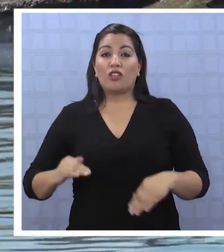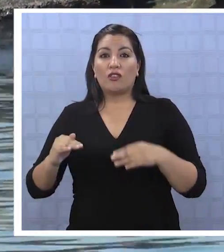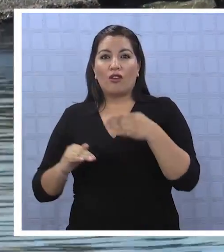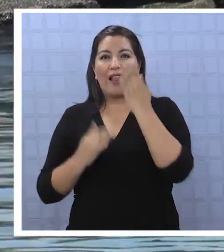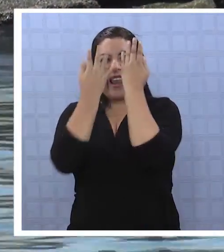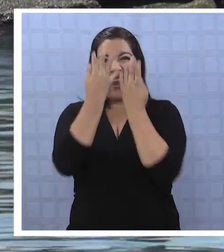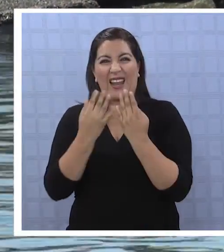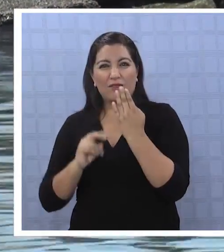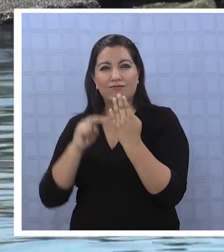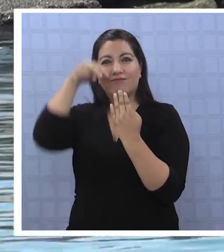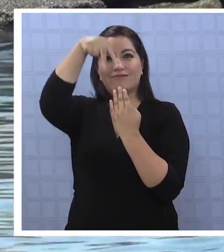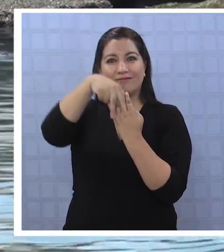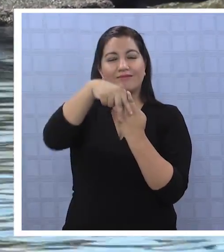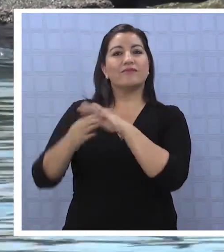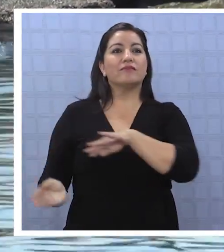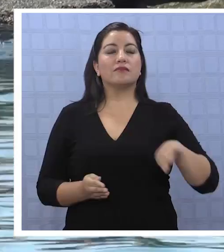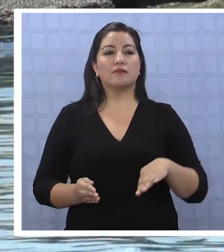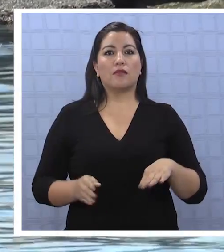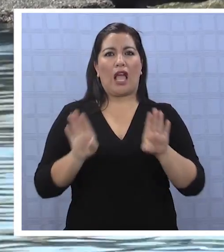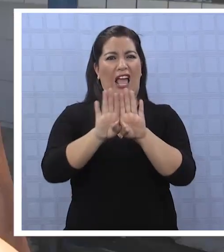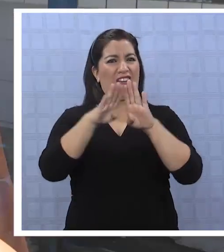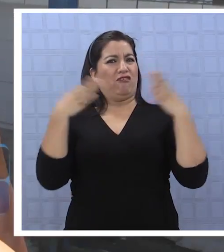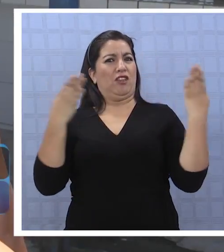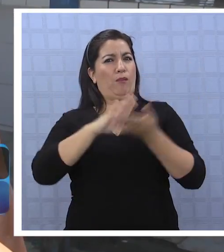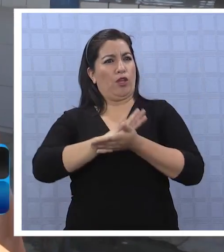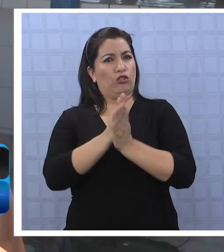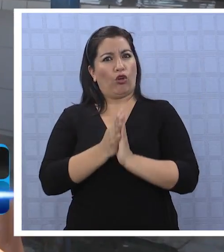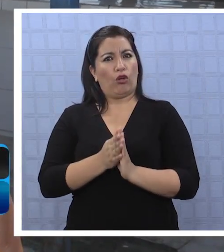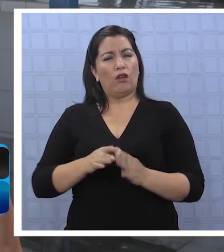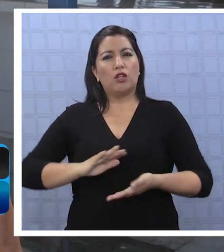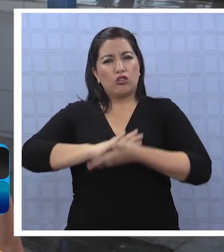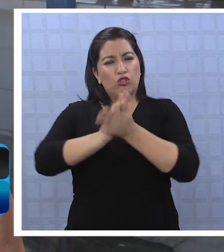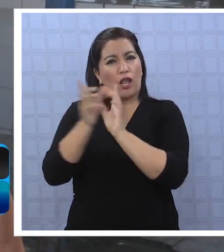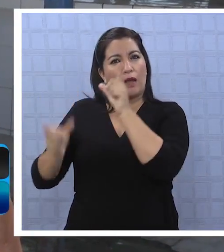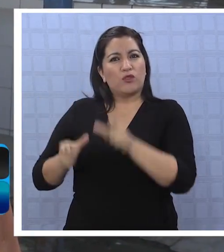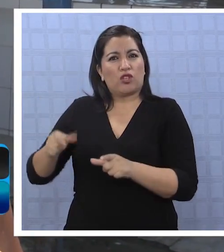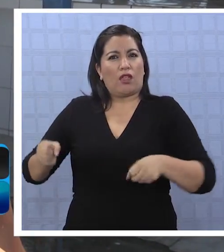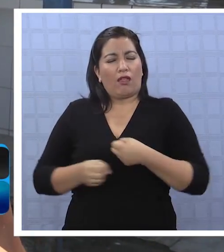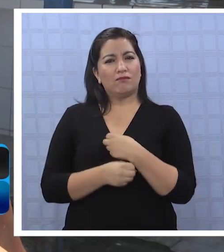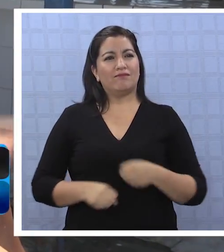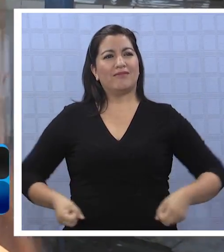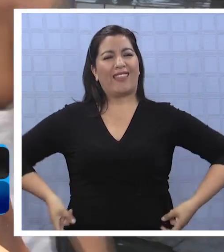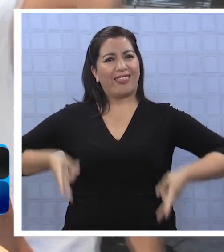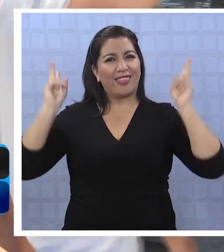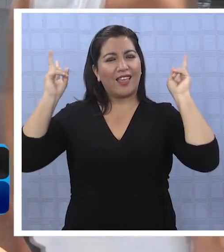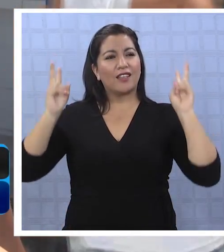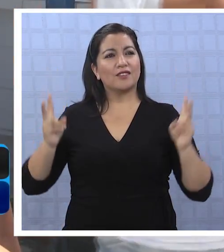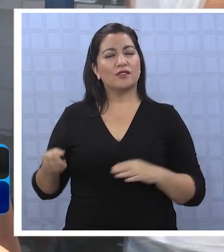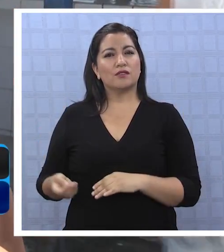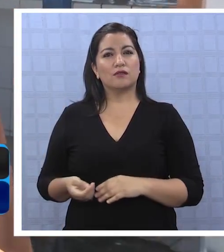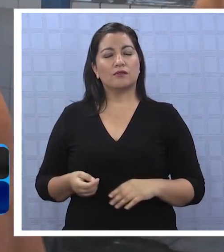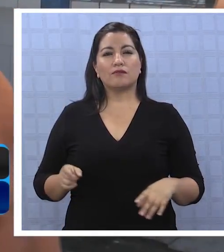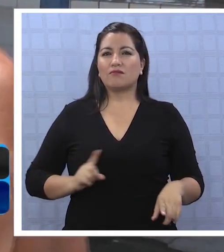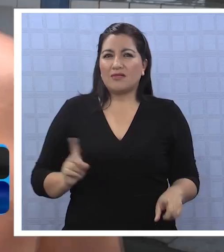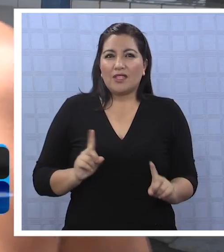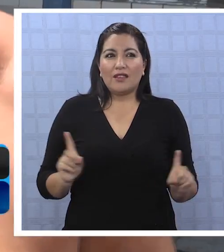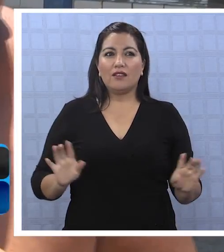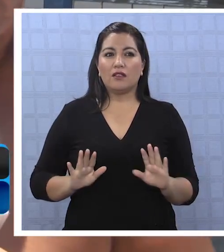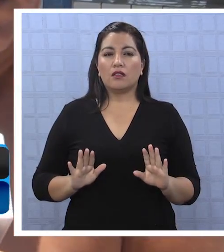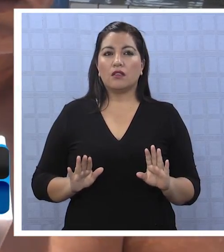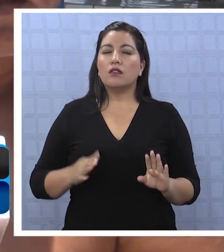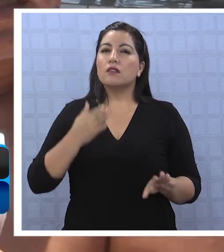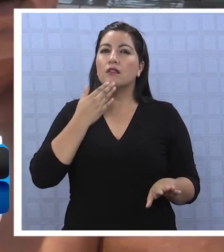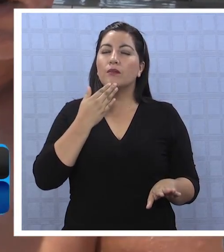y no debería existir eso. Hay que abrir las patas de agua, si todos tienen derecho a su agua. Aquí no pueden, nada, nada, no yo sé, ellos